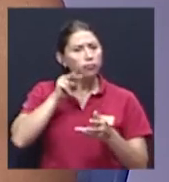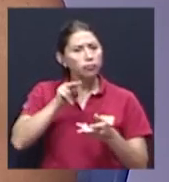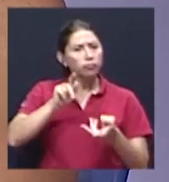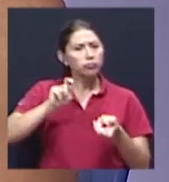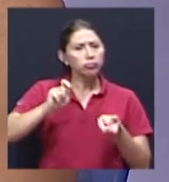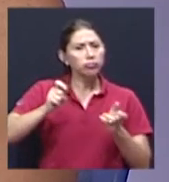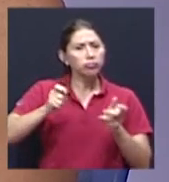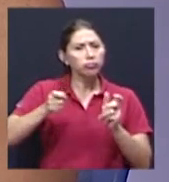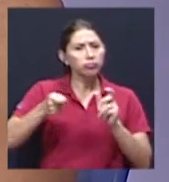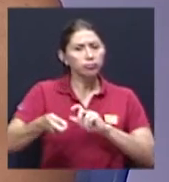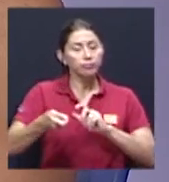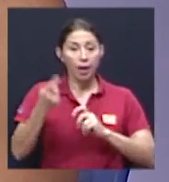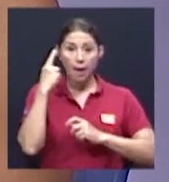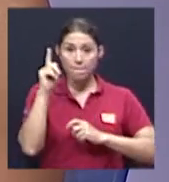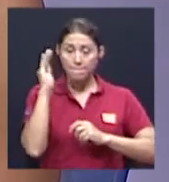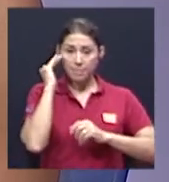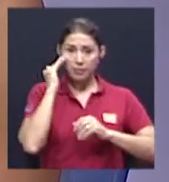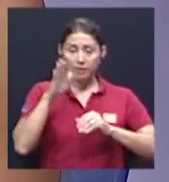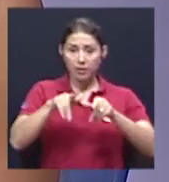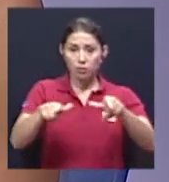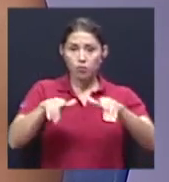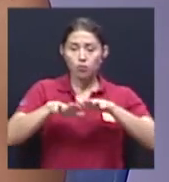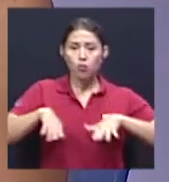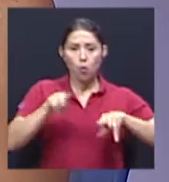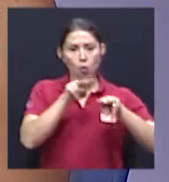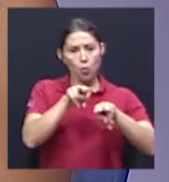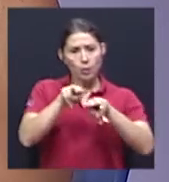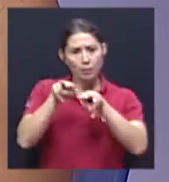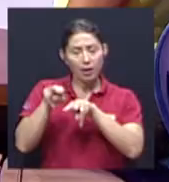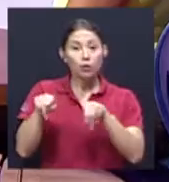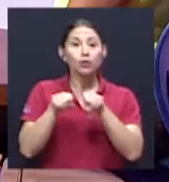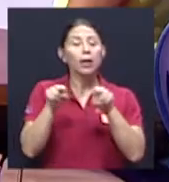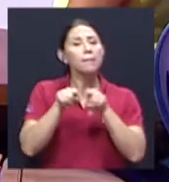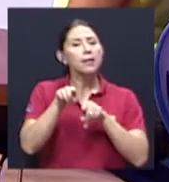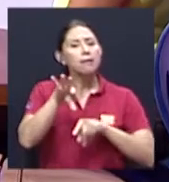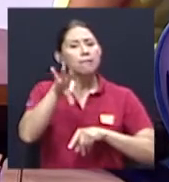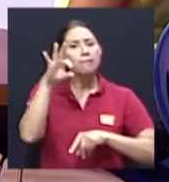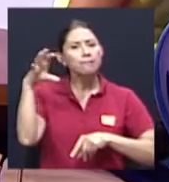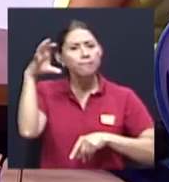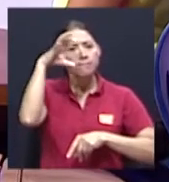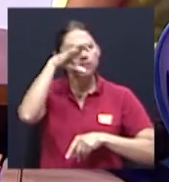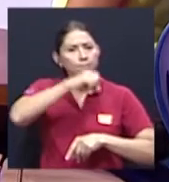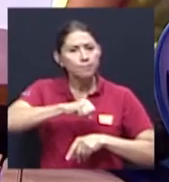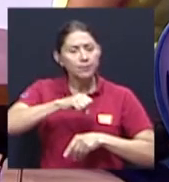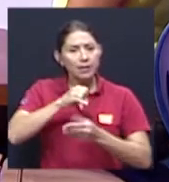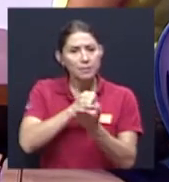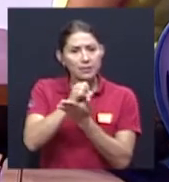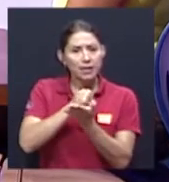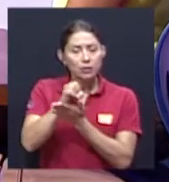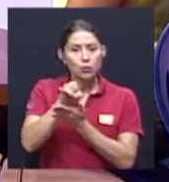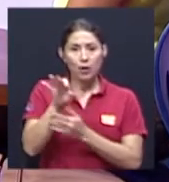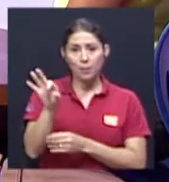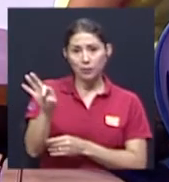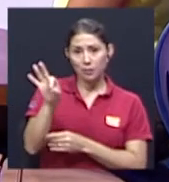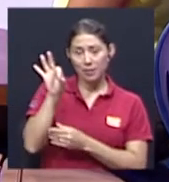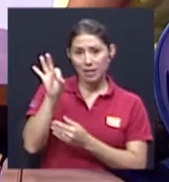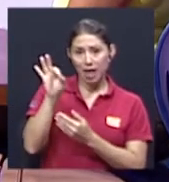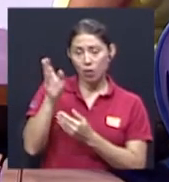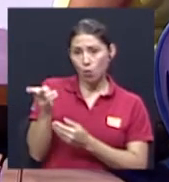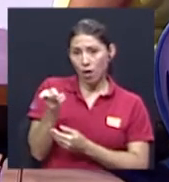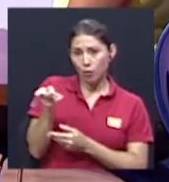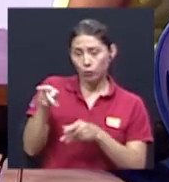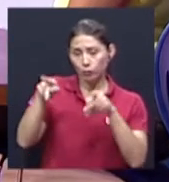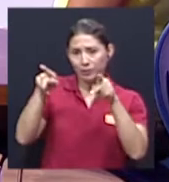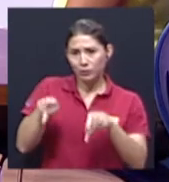sobre este observatorio, así como sobre los más relevantes hallazgos de esta investigación, hemos invitado a dos